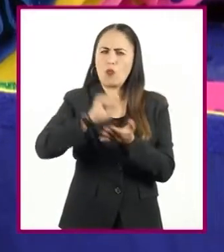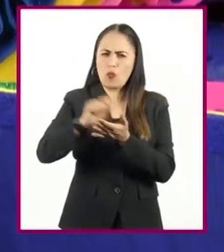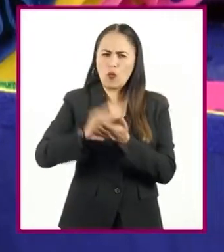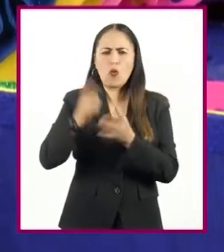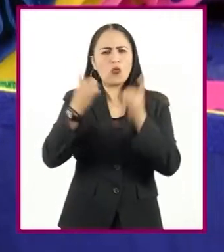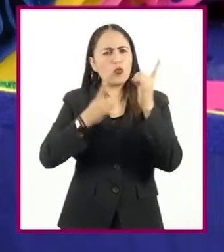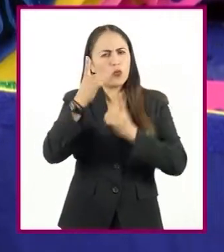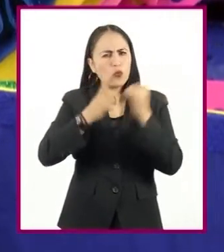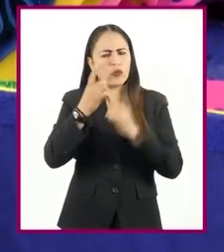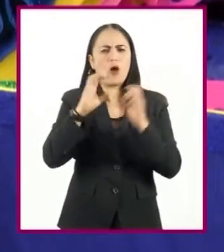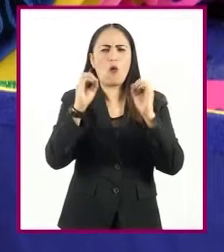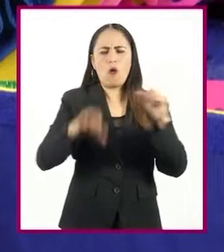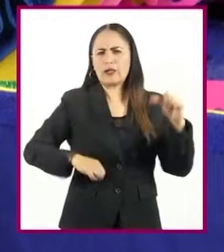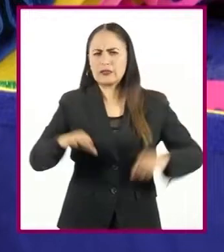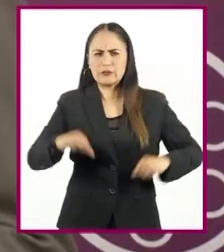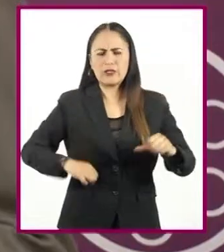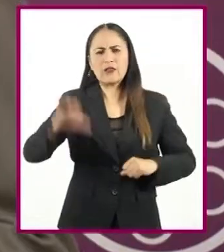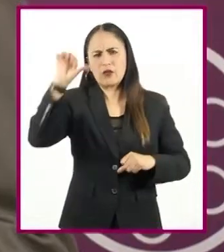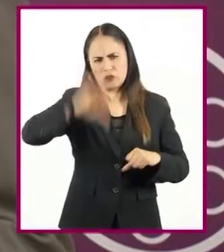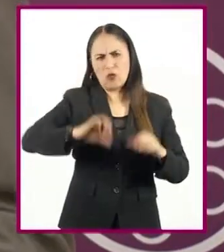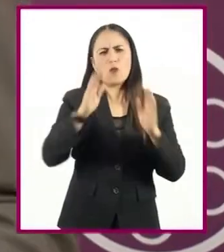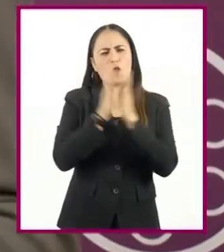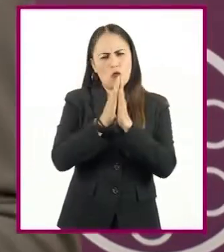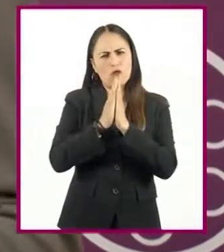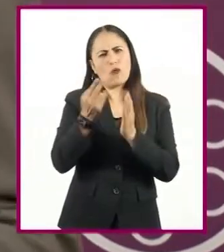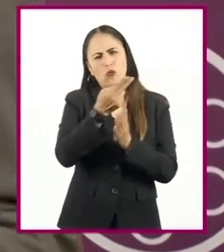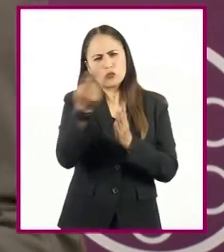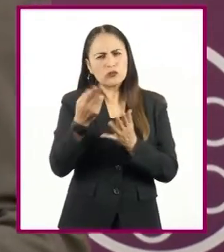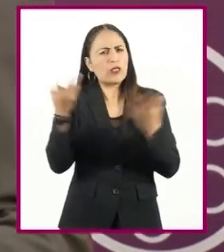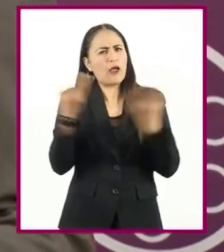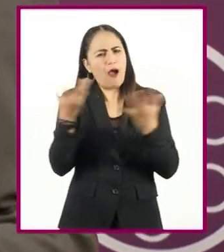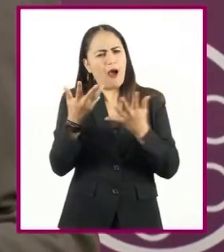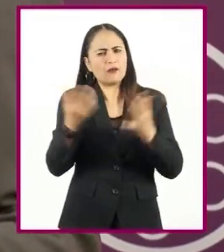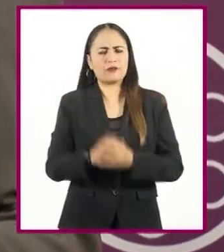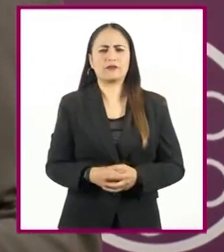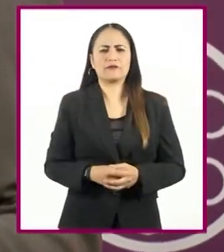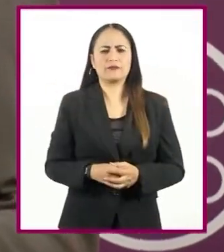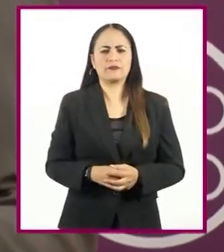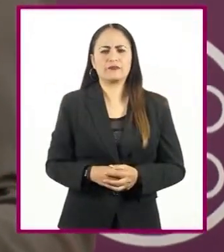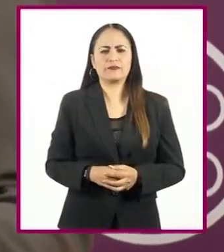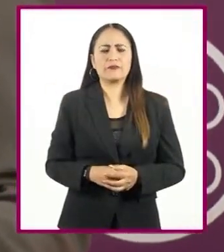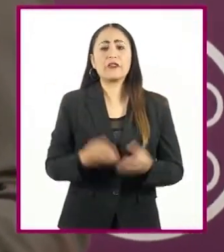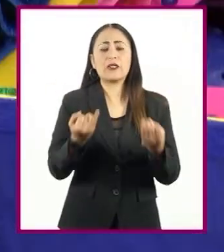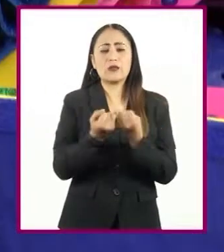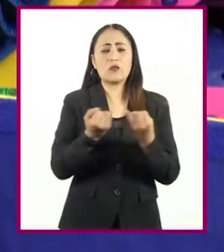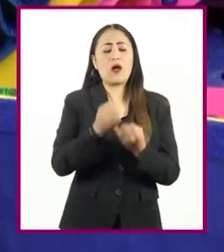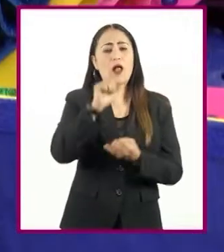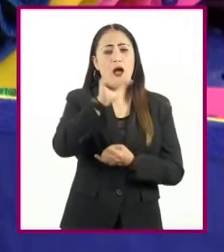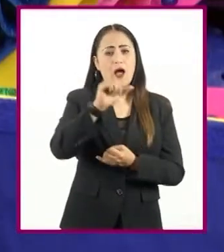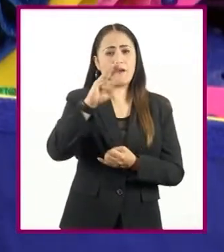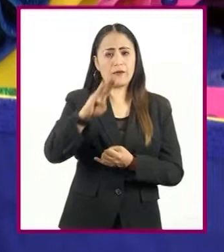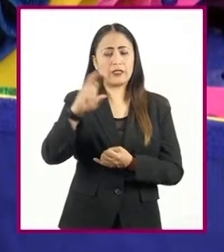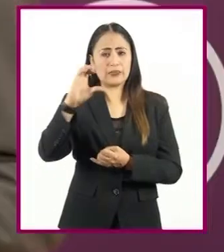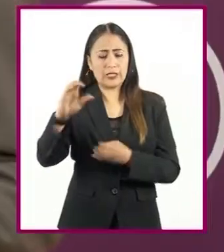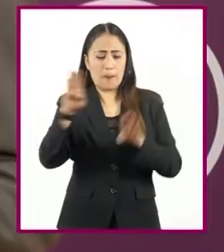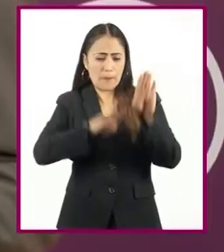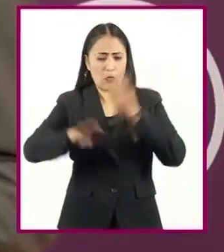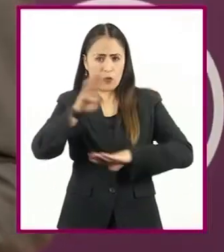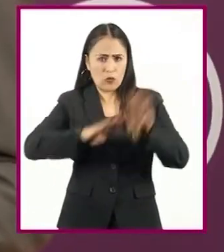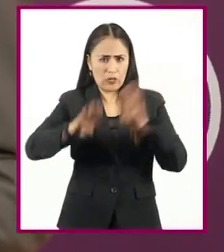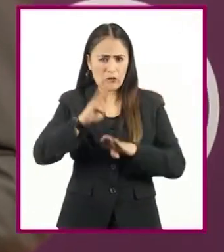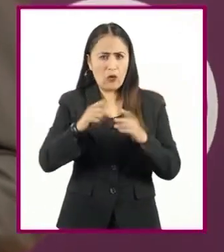desarrollar las actividades de este día. Estén atentos y tengan a la mano su obcedario biológico, para que anoten,